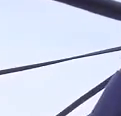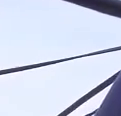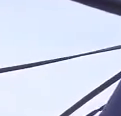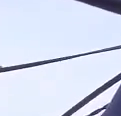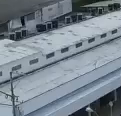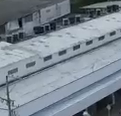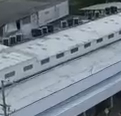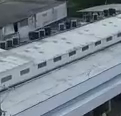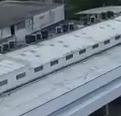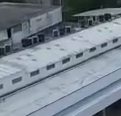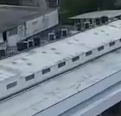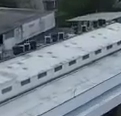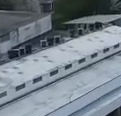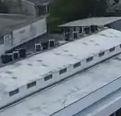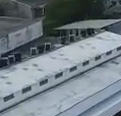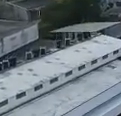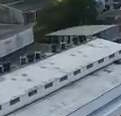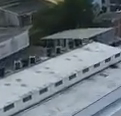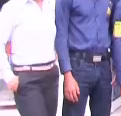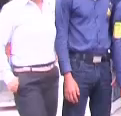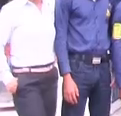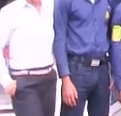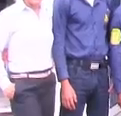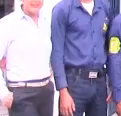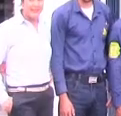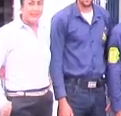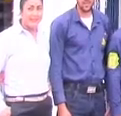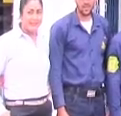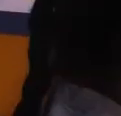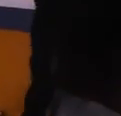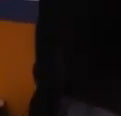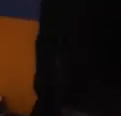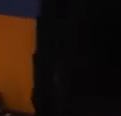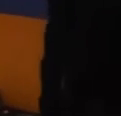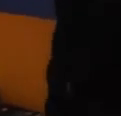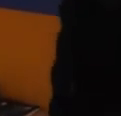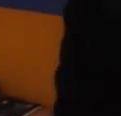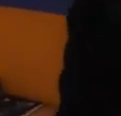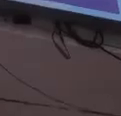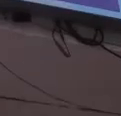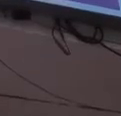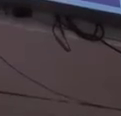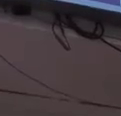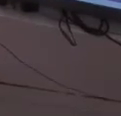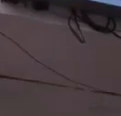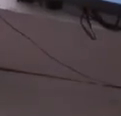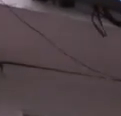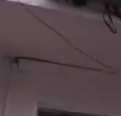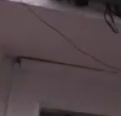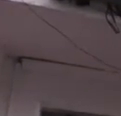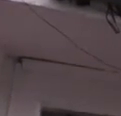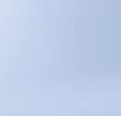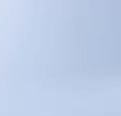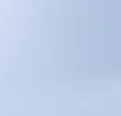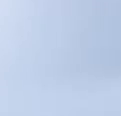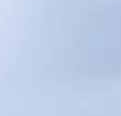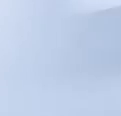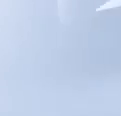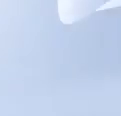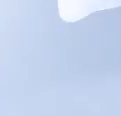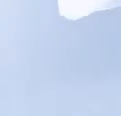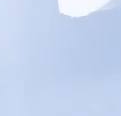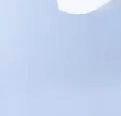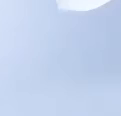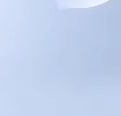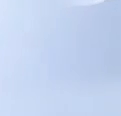por lo nuestro Porque somos de aquí Nuestros empleados Nuestros clientes Nuestra empresa Alfa